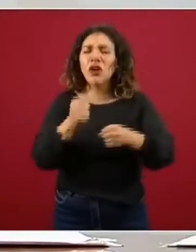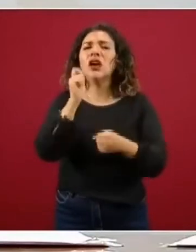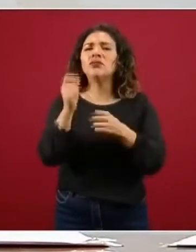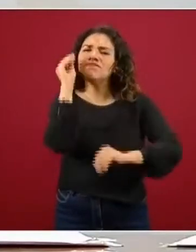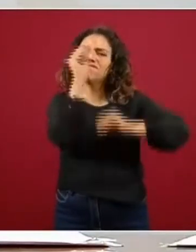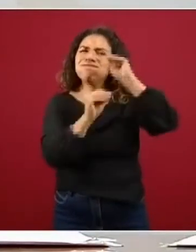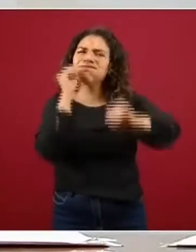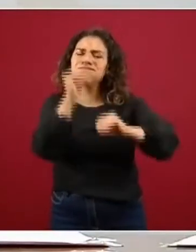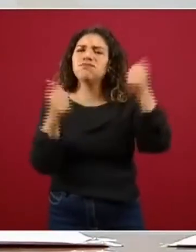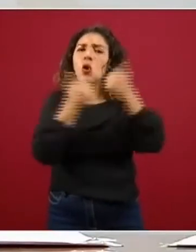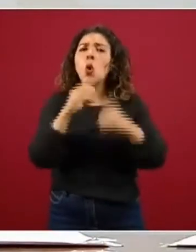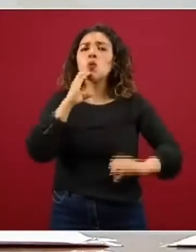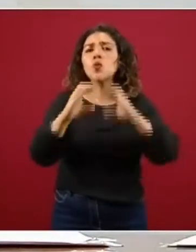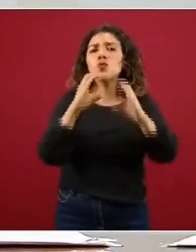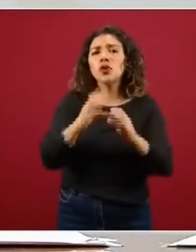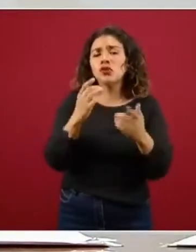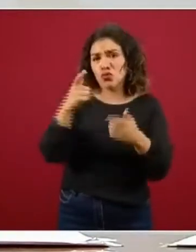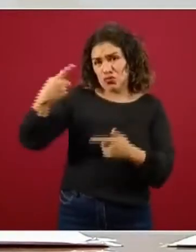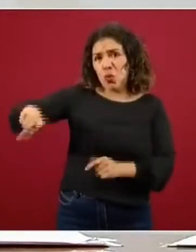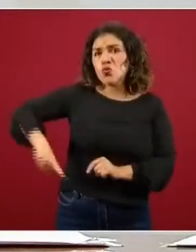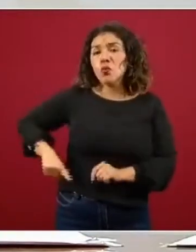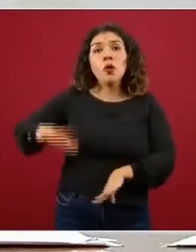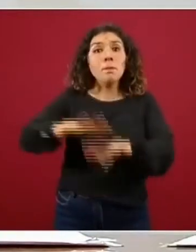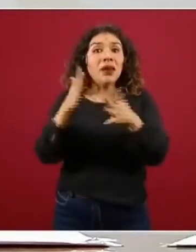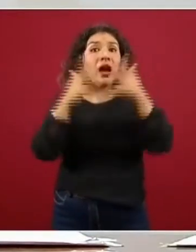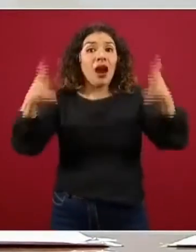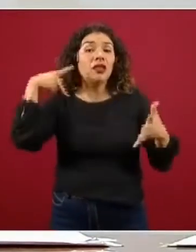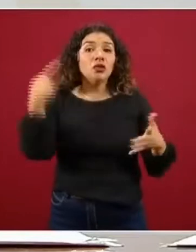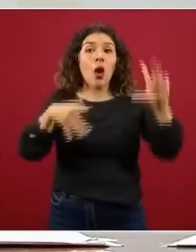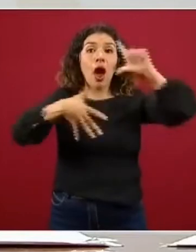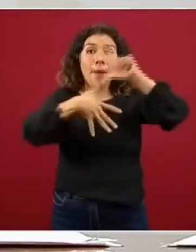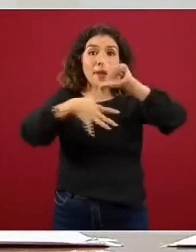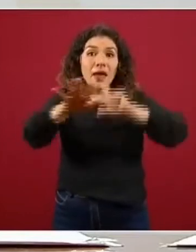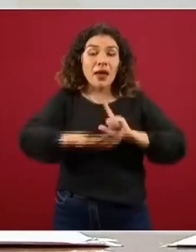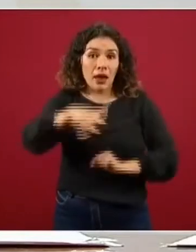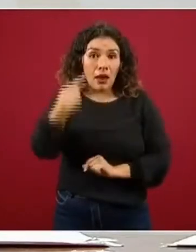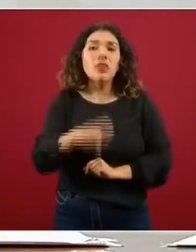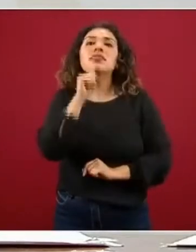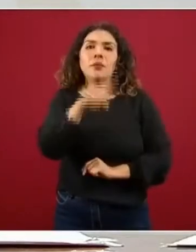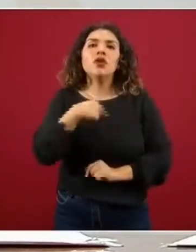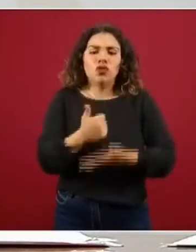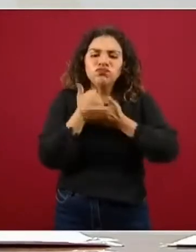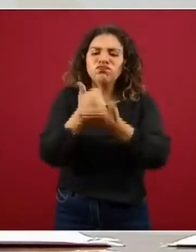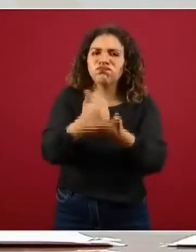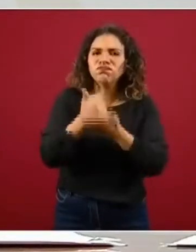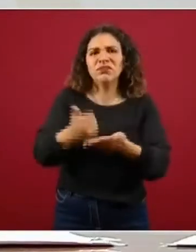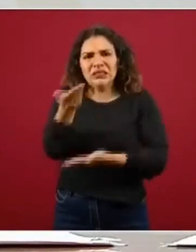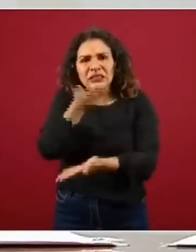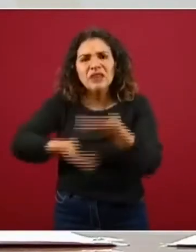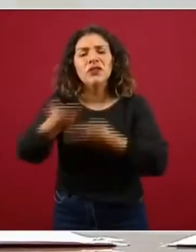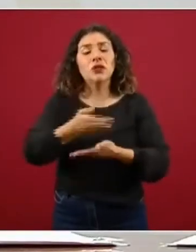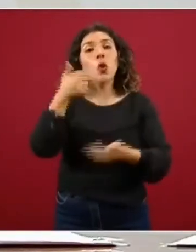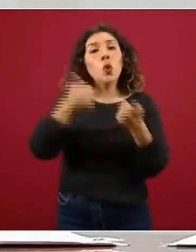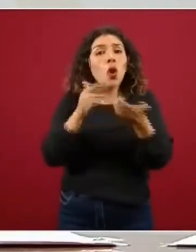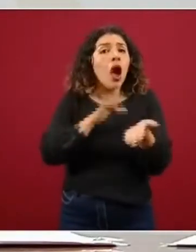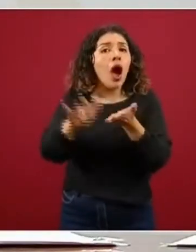infraestructura de medios de comunicación pública que es la más grande de América Latina, pero también en nuestra vocación de servicio y con el